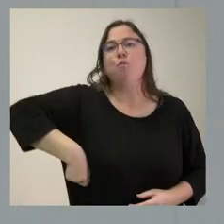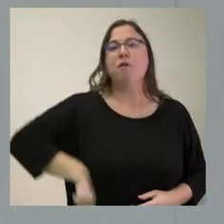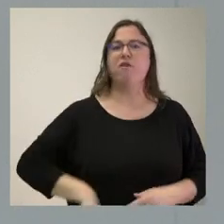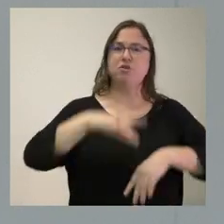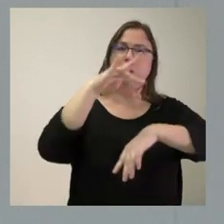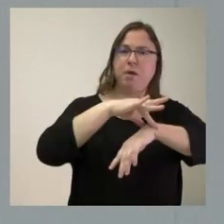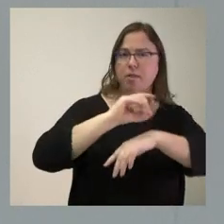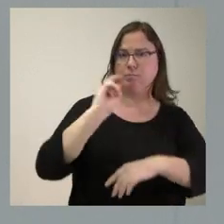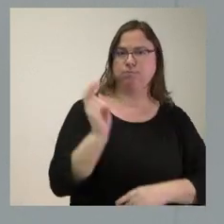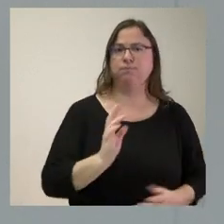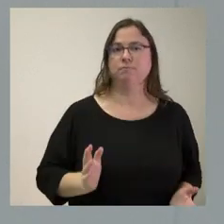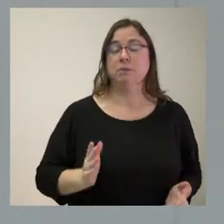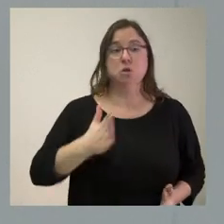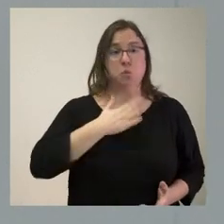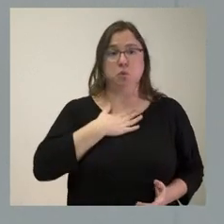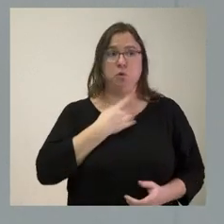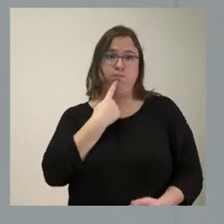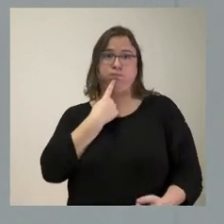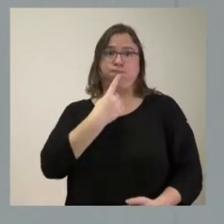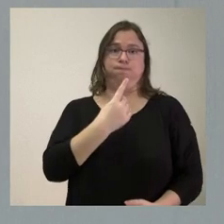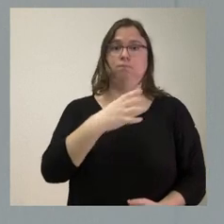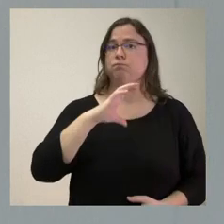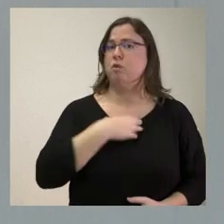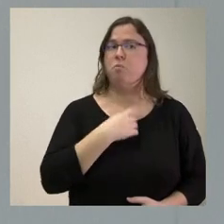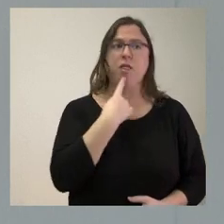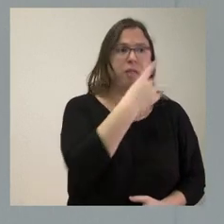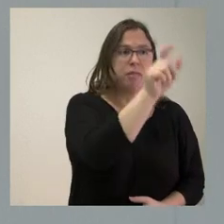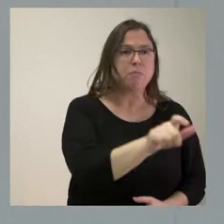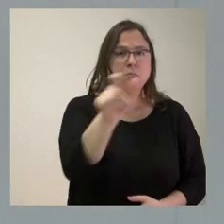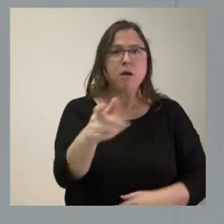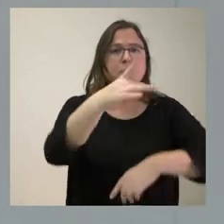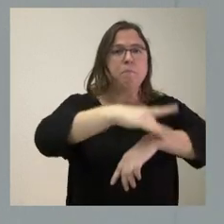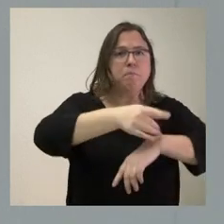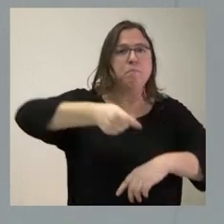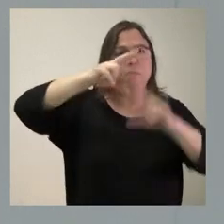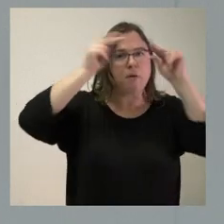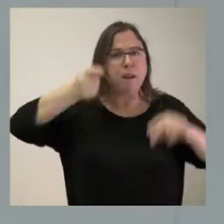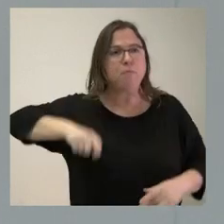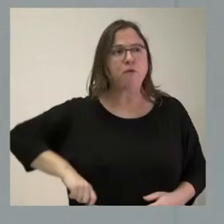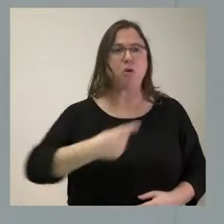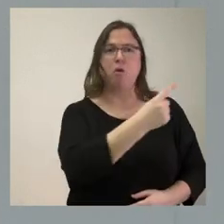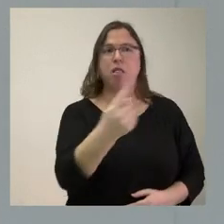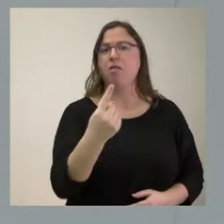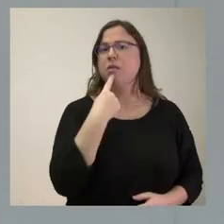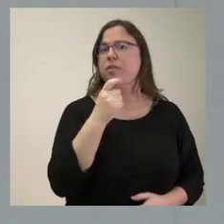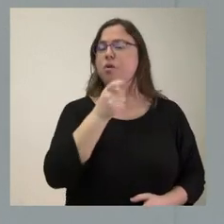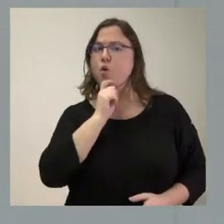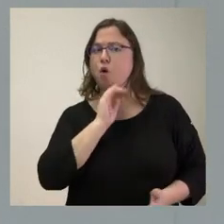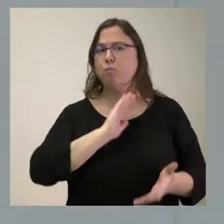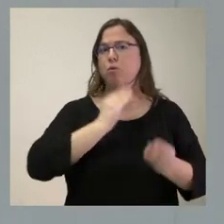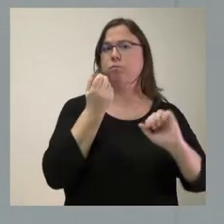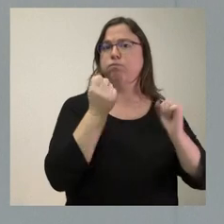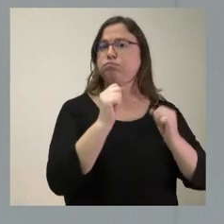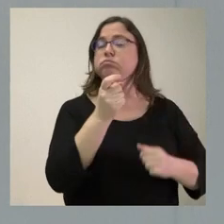desde este foro no debo decir a cada profesional sanitario en cada ámbito cómo debe actuar y cuál es la